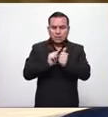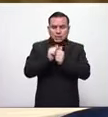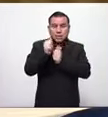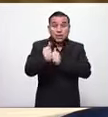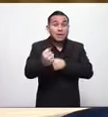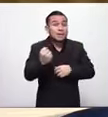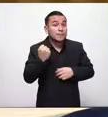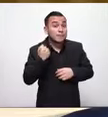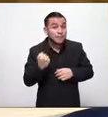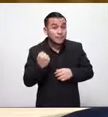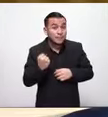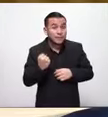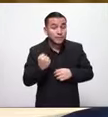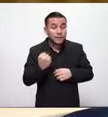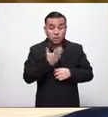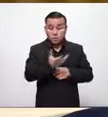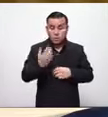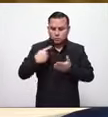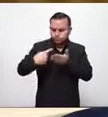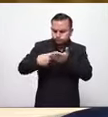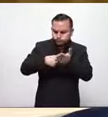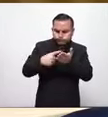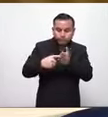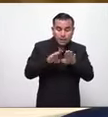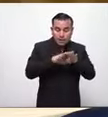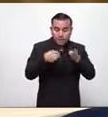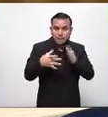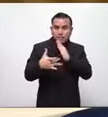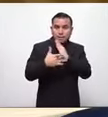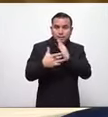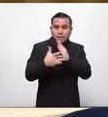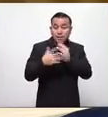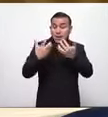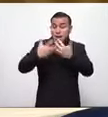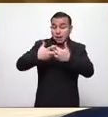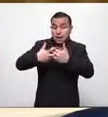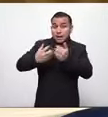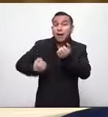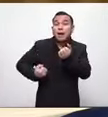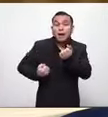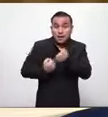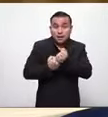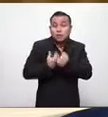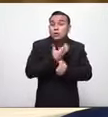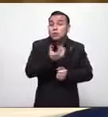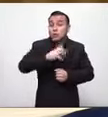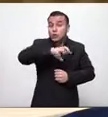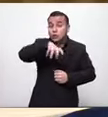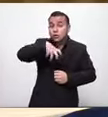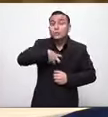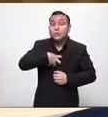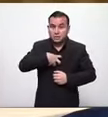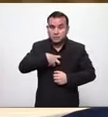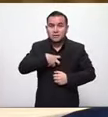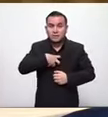importante y y este ya cuenta con el apoyo de los empresarios